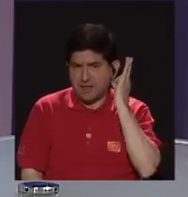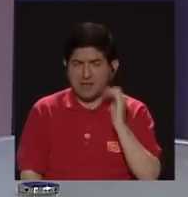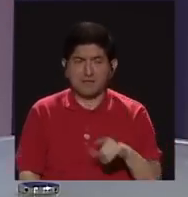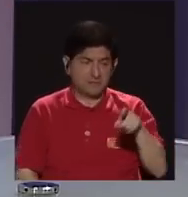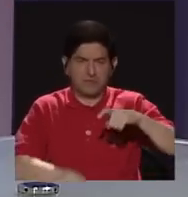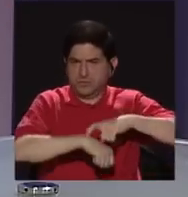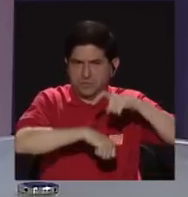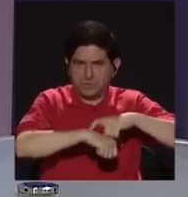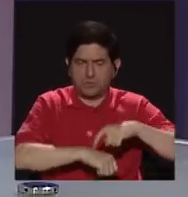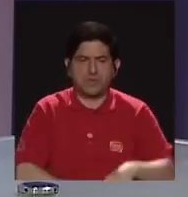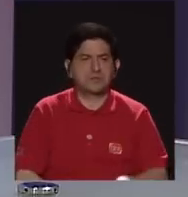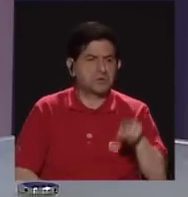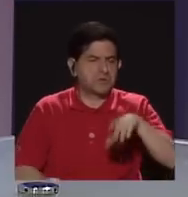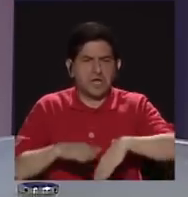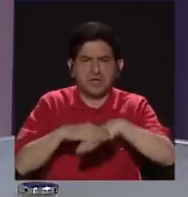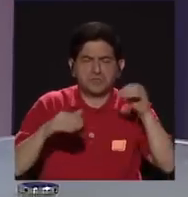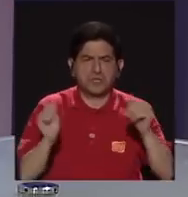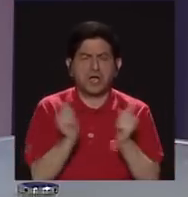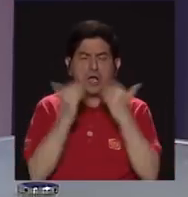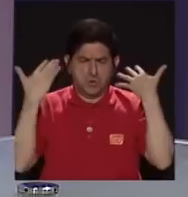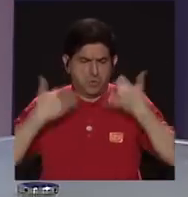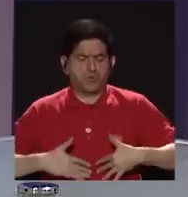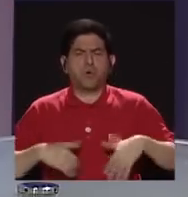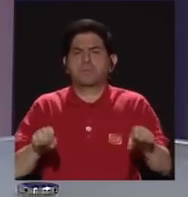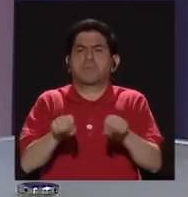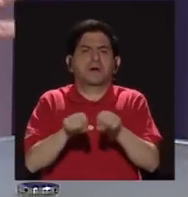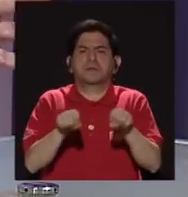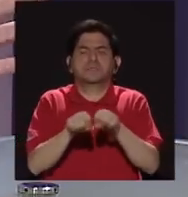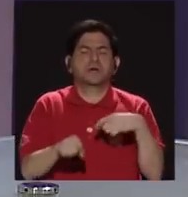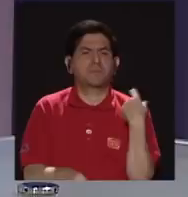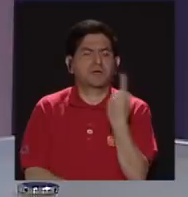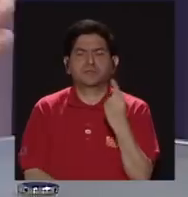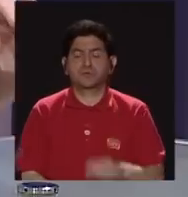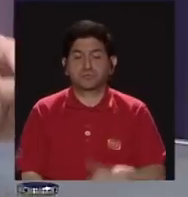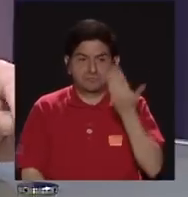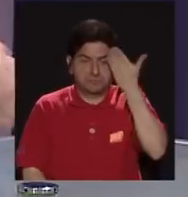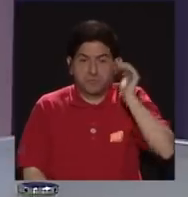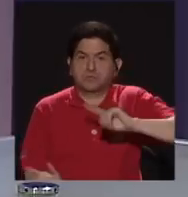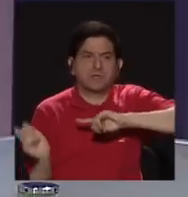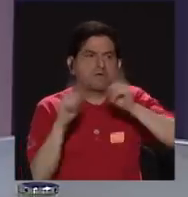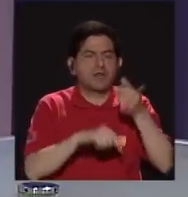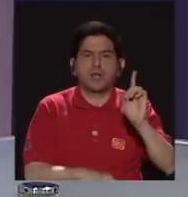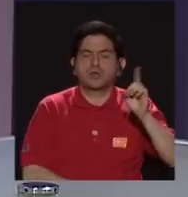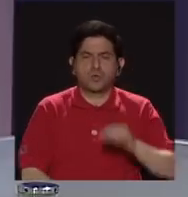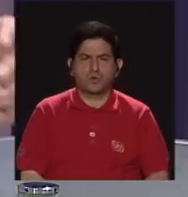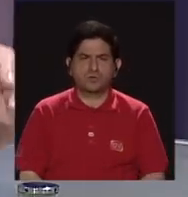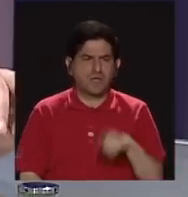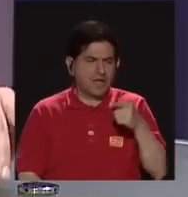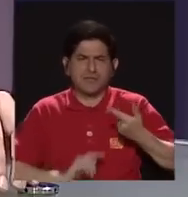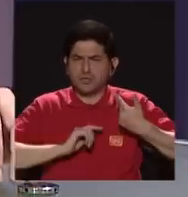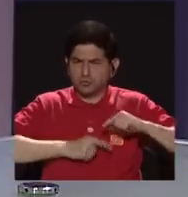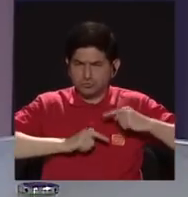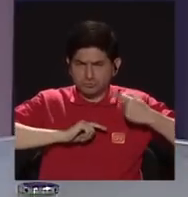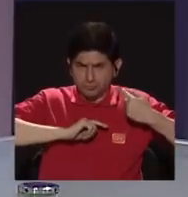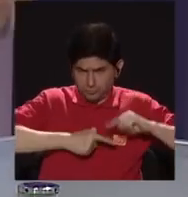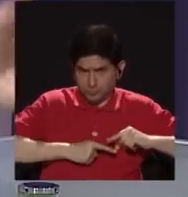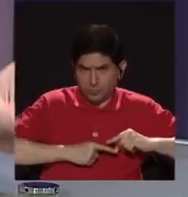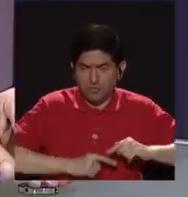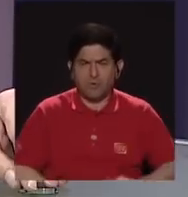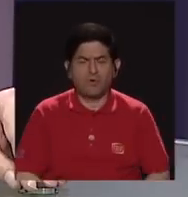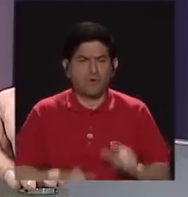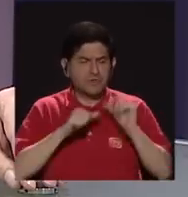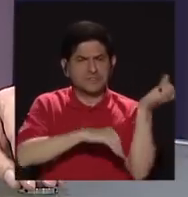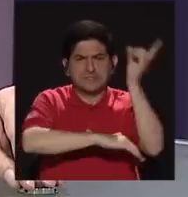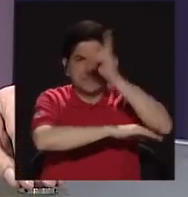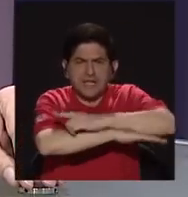Y lo sacaban con la ropa puesta y con los zapatos puestos sin saber hacia dónde iban. Entonces, el duelo de estos niños que los días